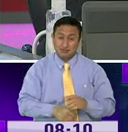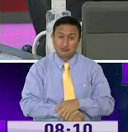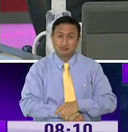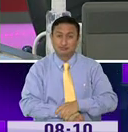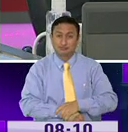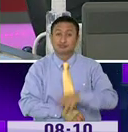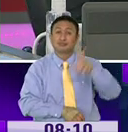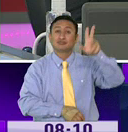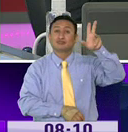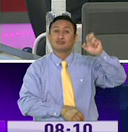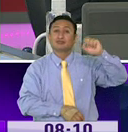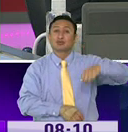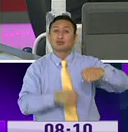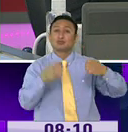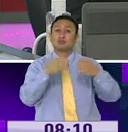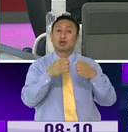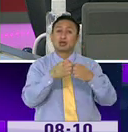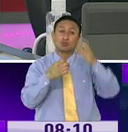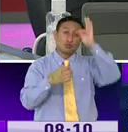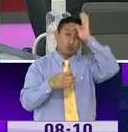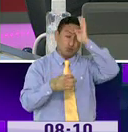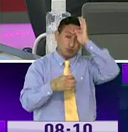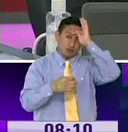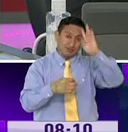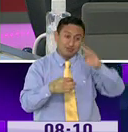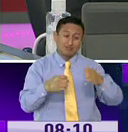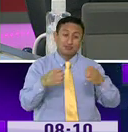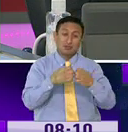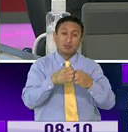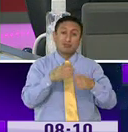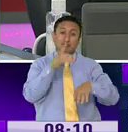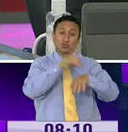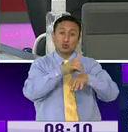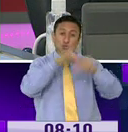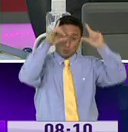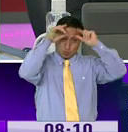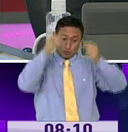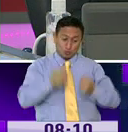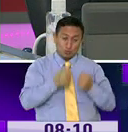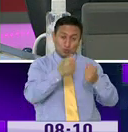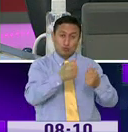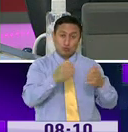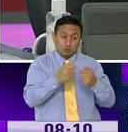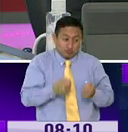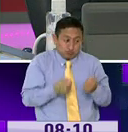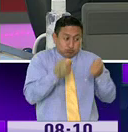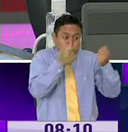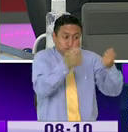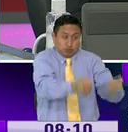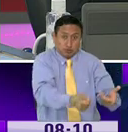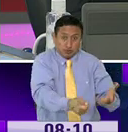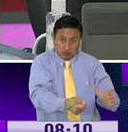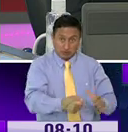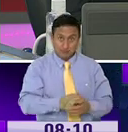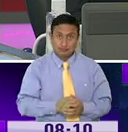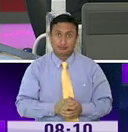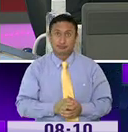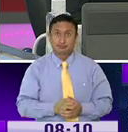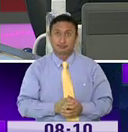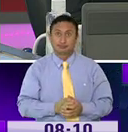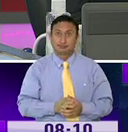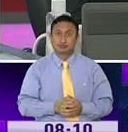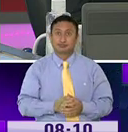tanto en temas como equipamiento de hospitales, equipamiento de médicos. se está